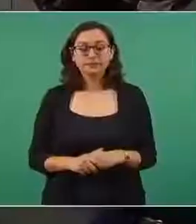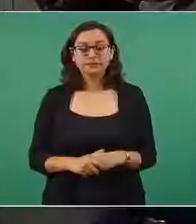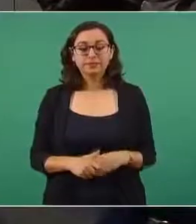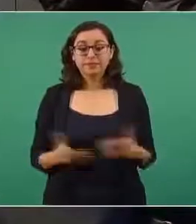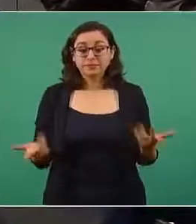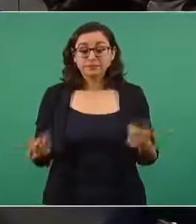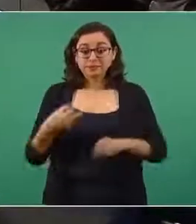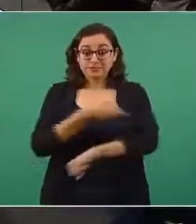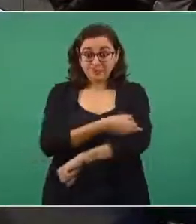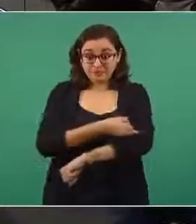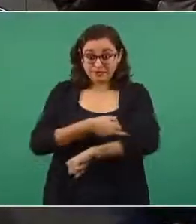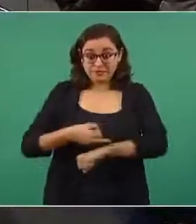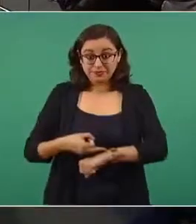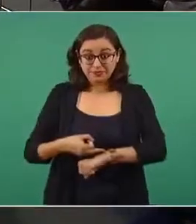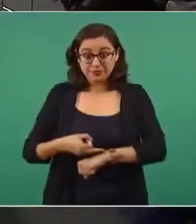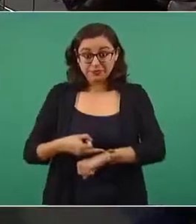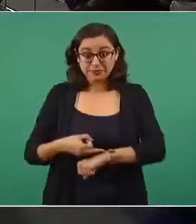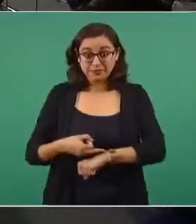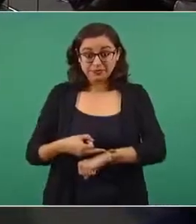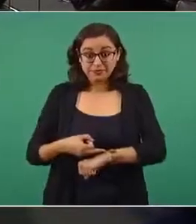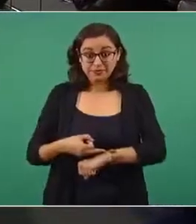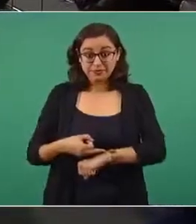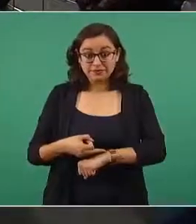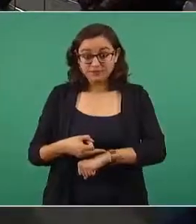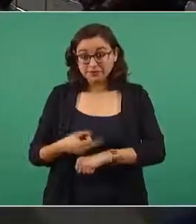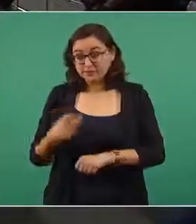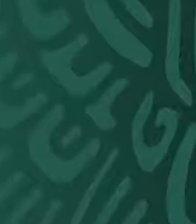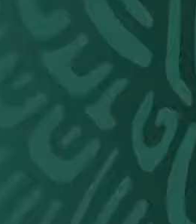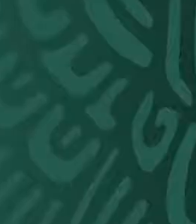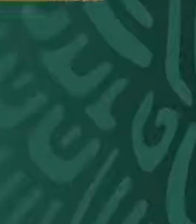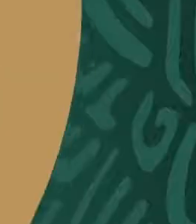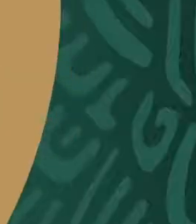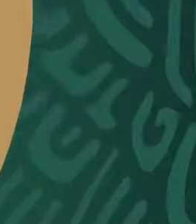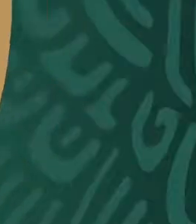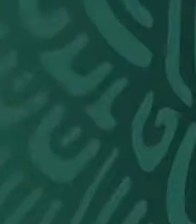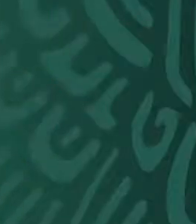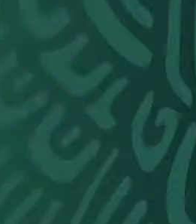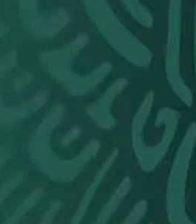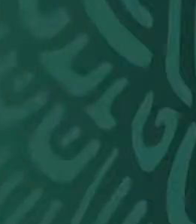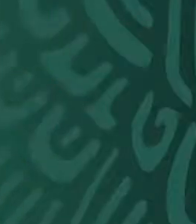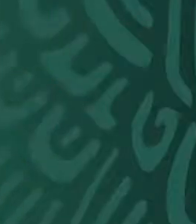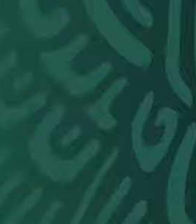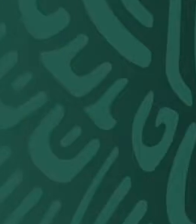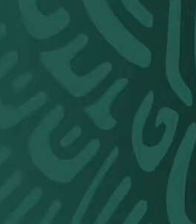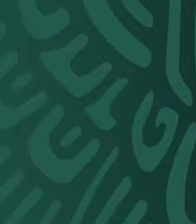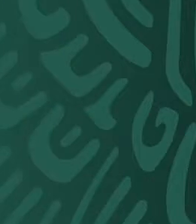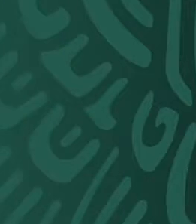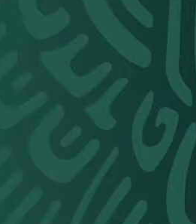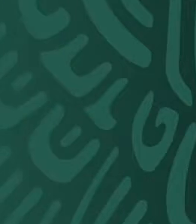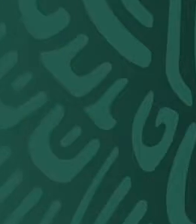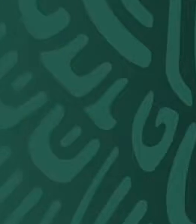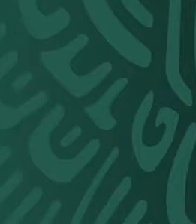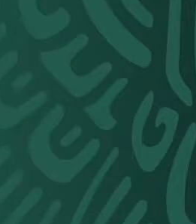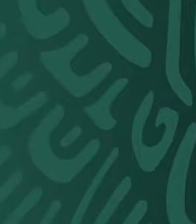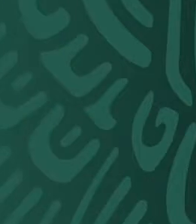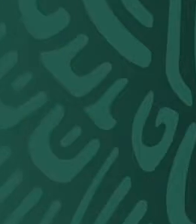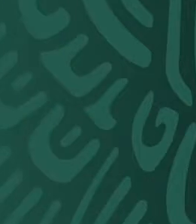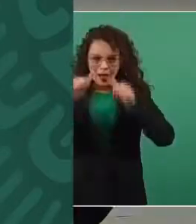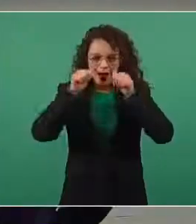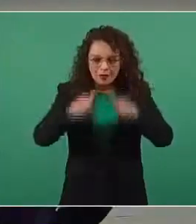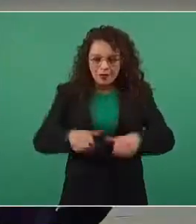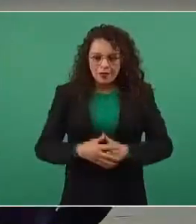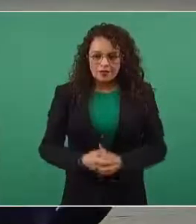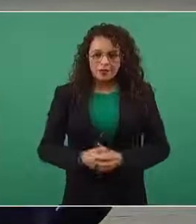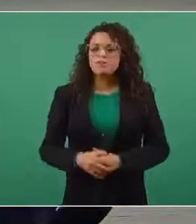El mandatario mexicano expresó que se está analizando la reapertura de servicios públicos presenciales. Sí, ya lo